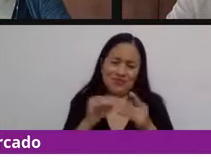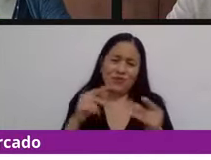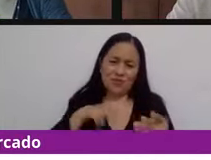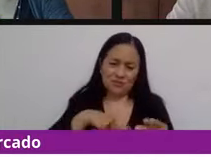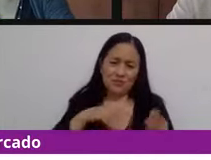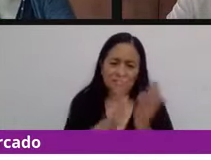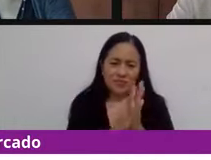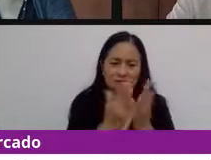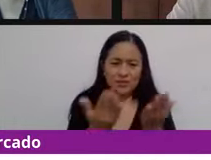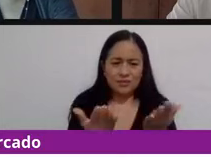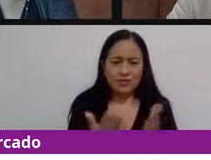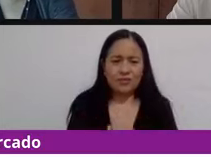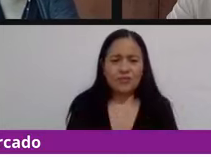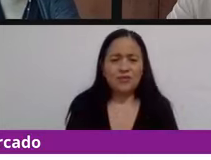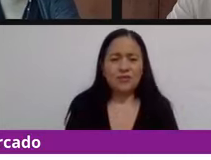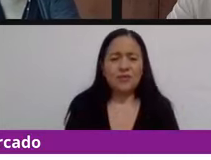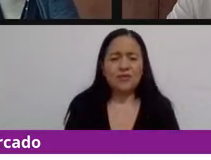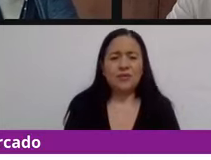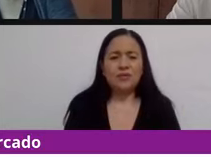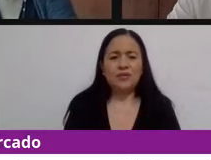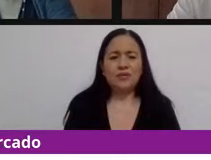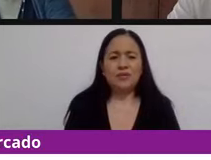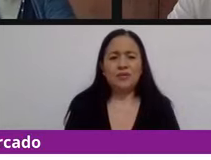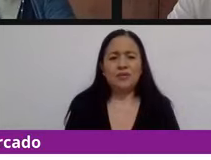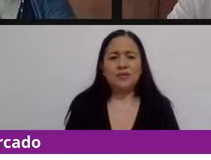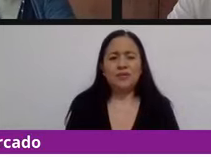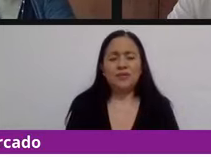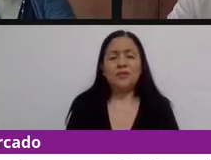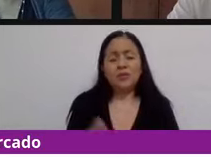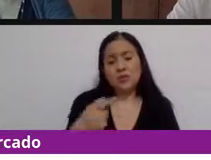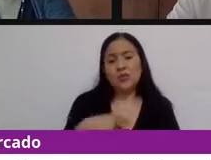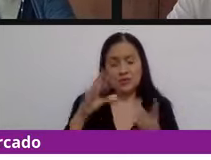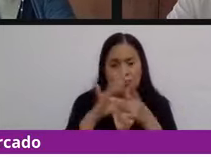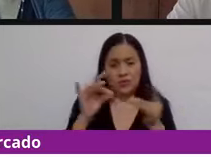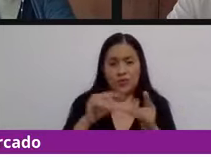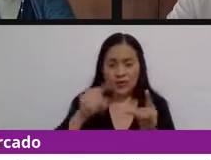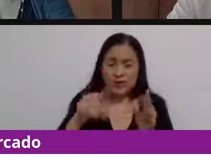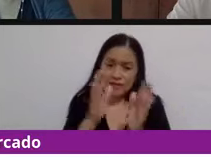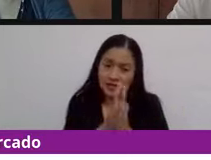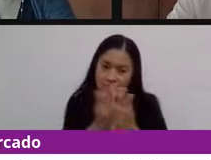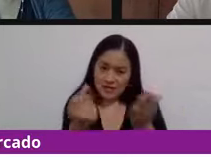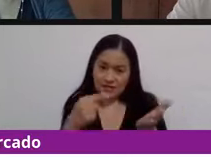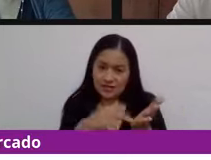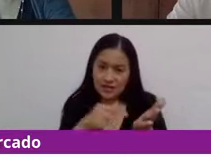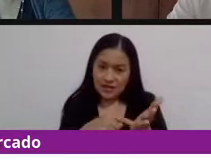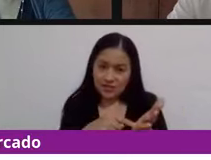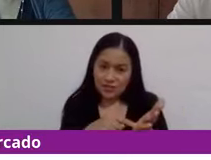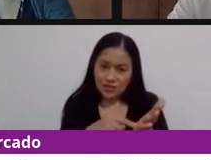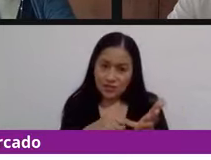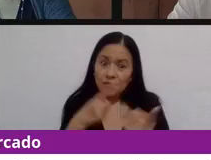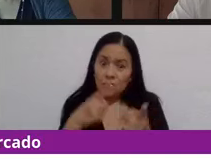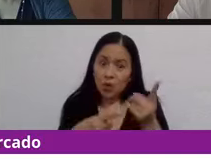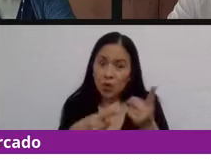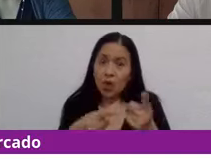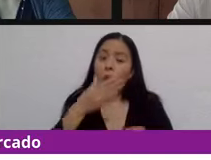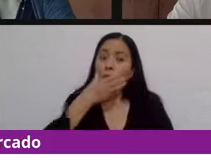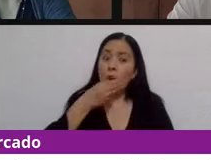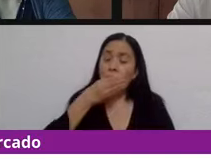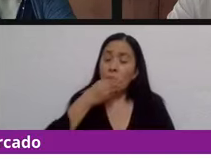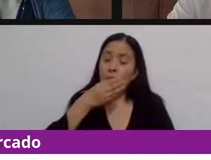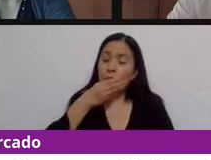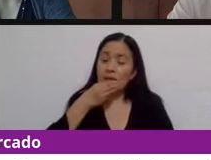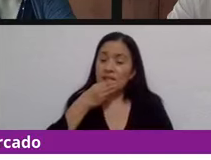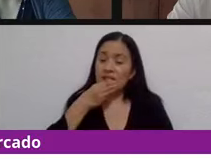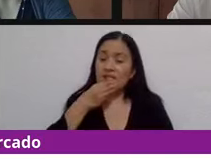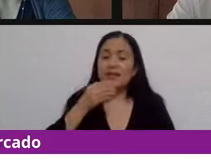es que el libro cayó en manos de algunos embajadores del mundo árabe.